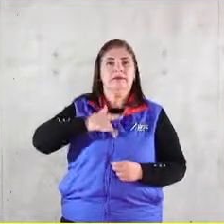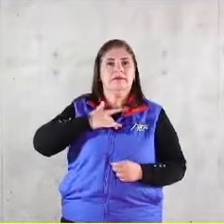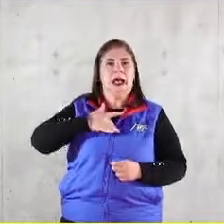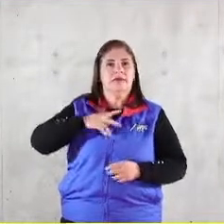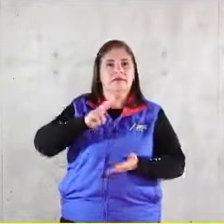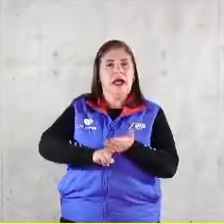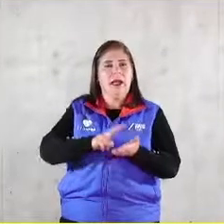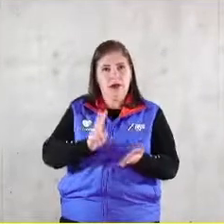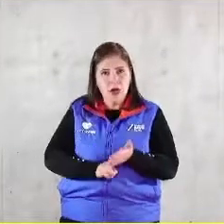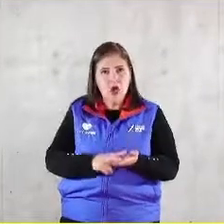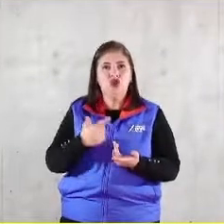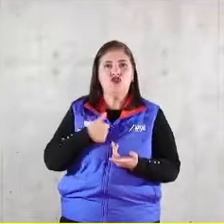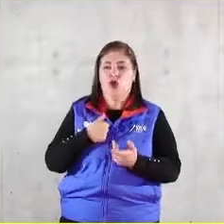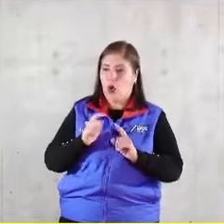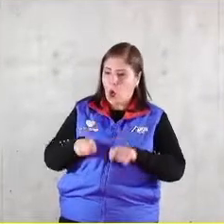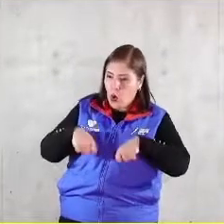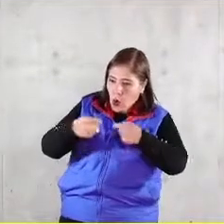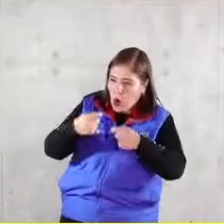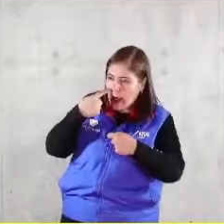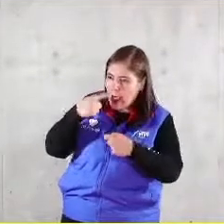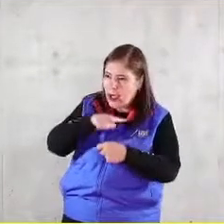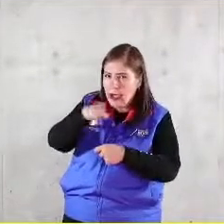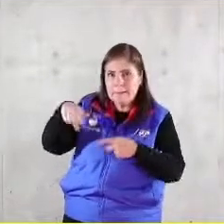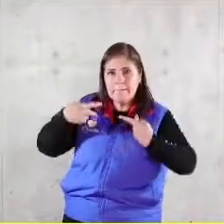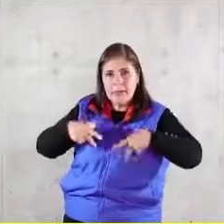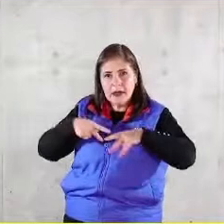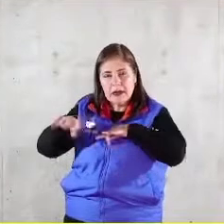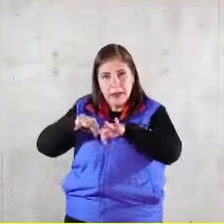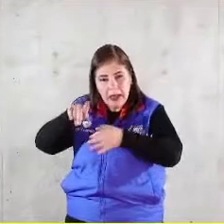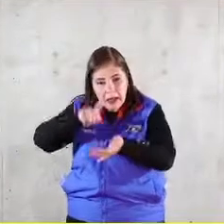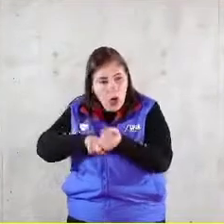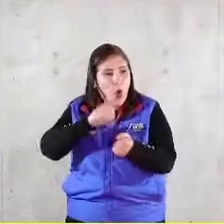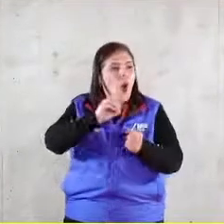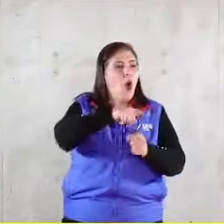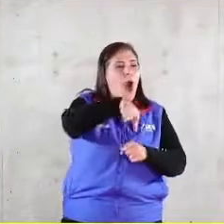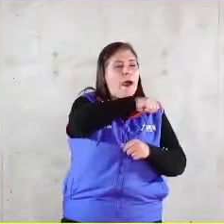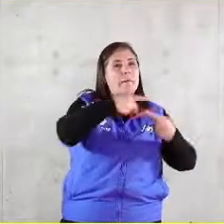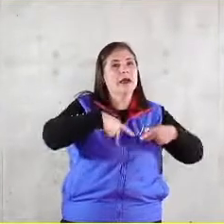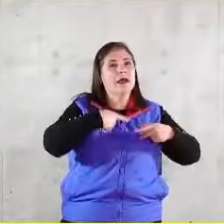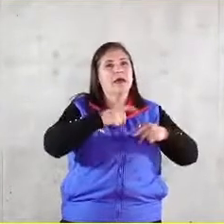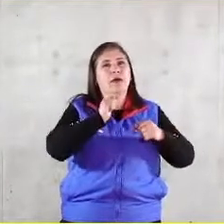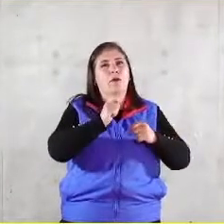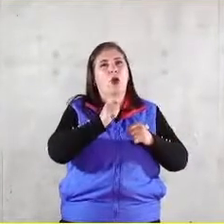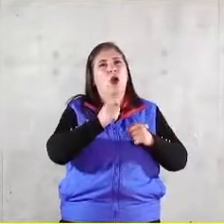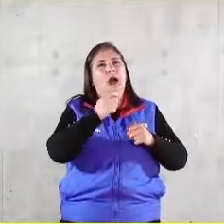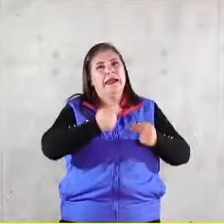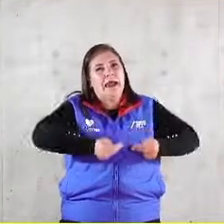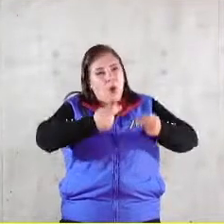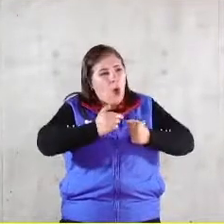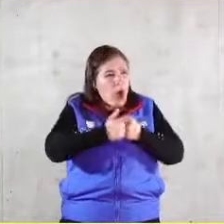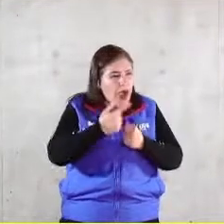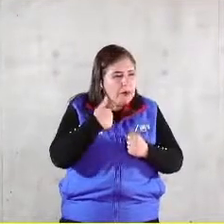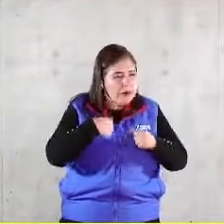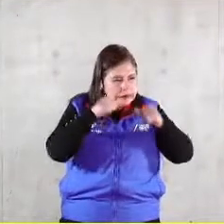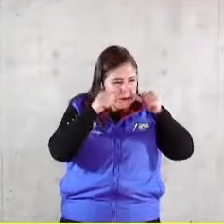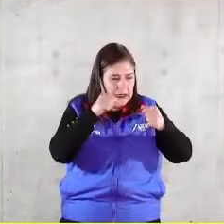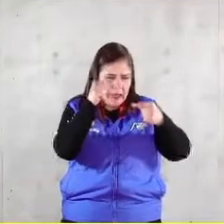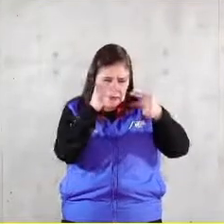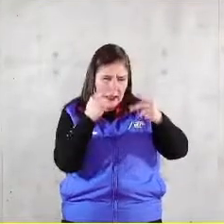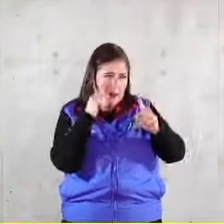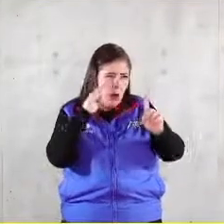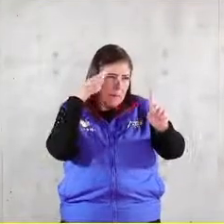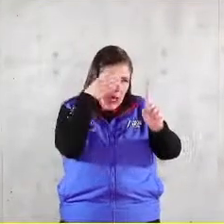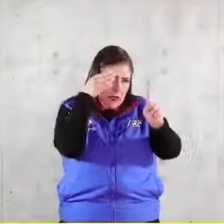en cómo quiero entregar valor al cliente al colaborador y a cada uno de estos objetivos yo les puedo poner indicadores metas periódicas